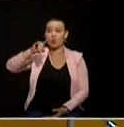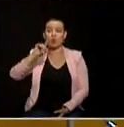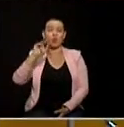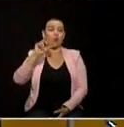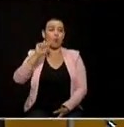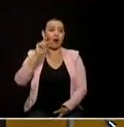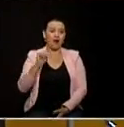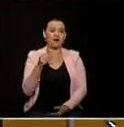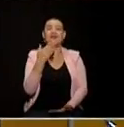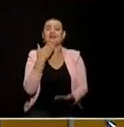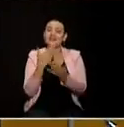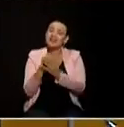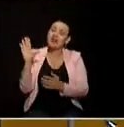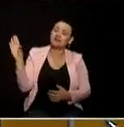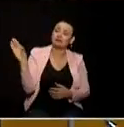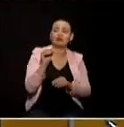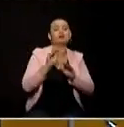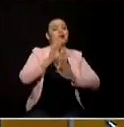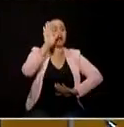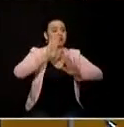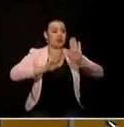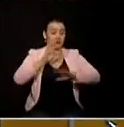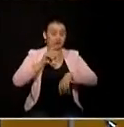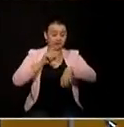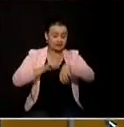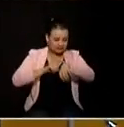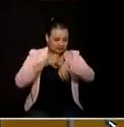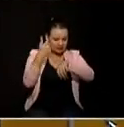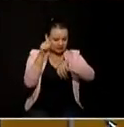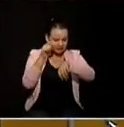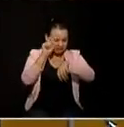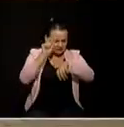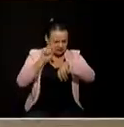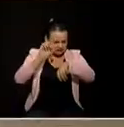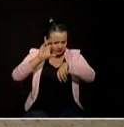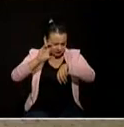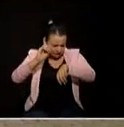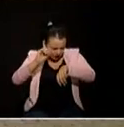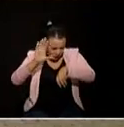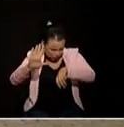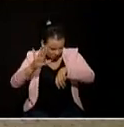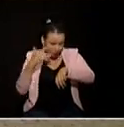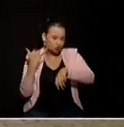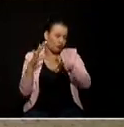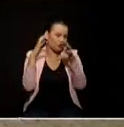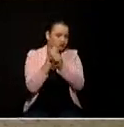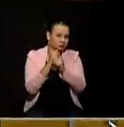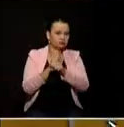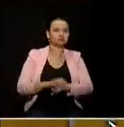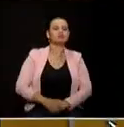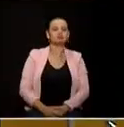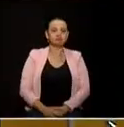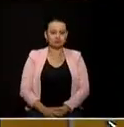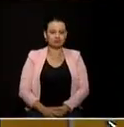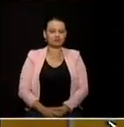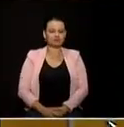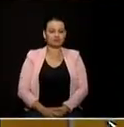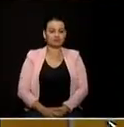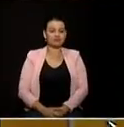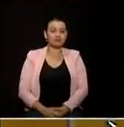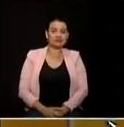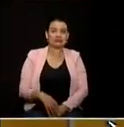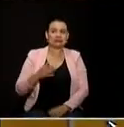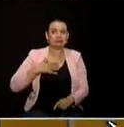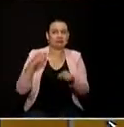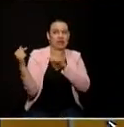muchas gracias a todos los candidatos ya son las 10 de la noche 5 minutos si no estoy mal 10 de la noche 5 minutos tuvimos un